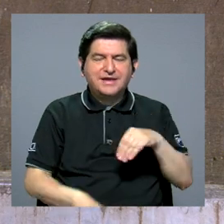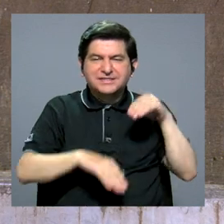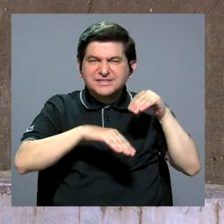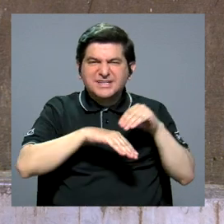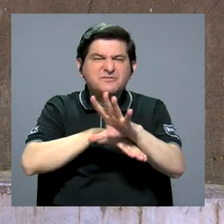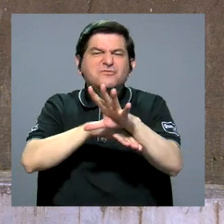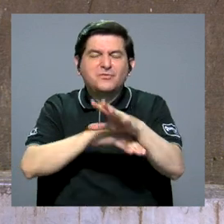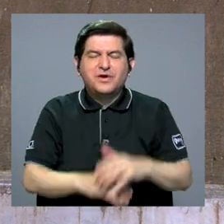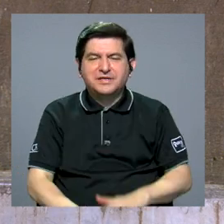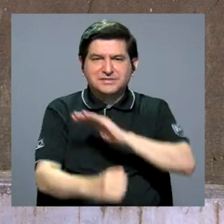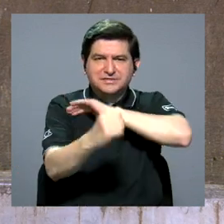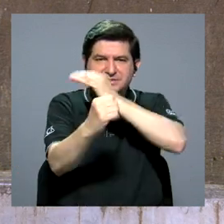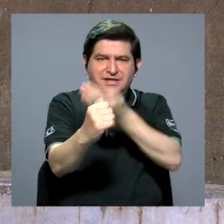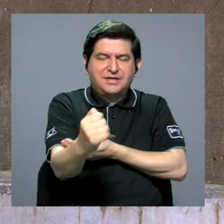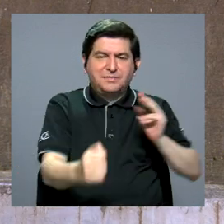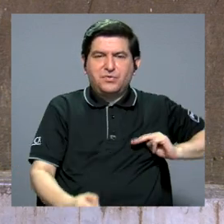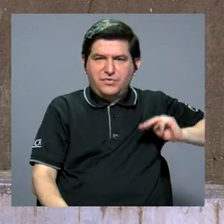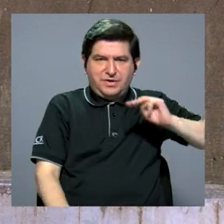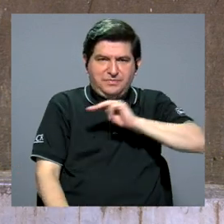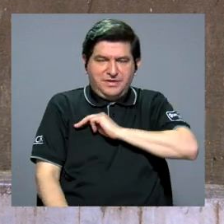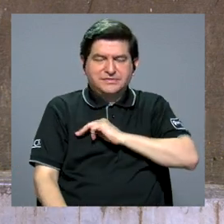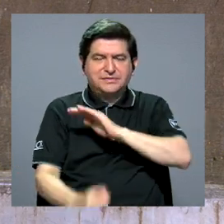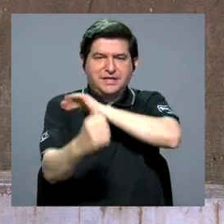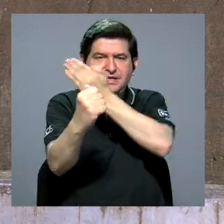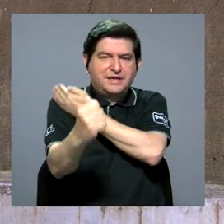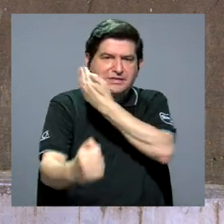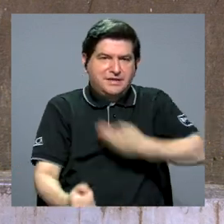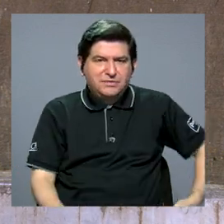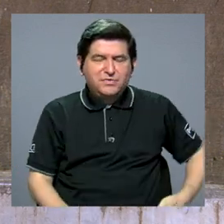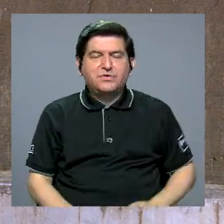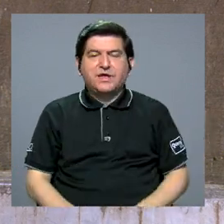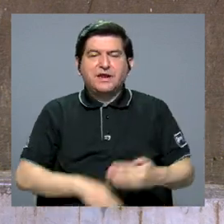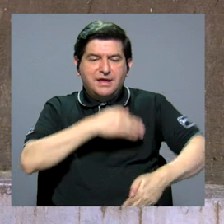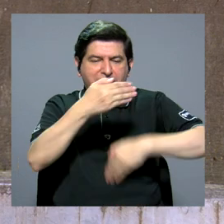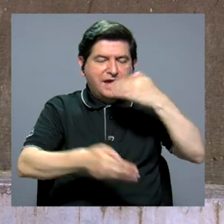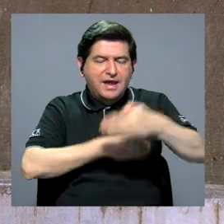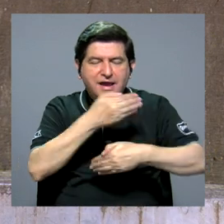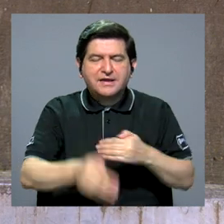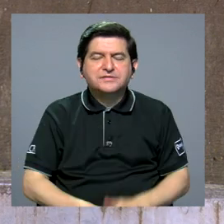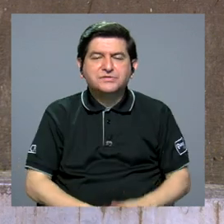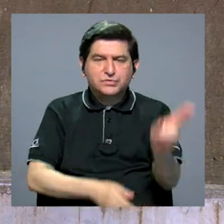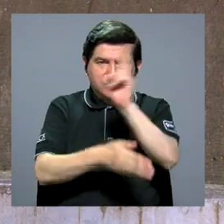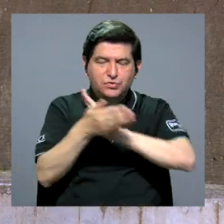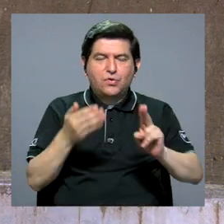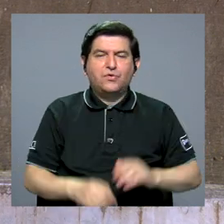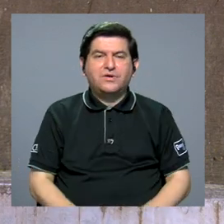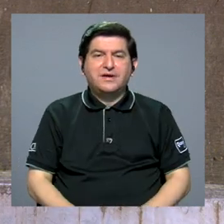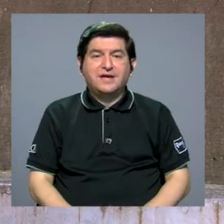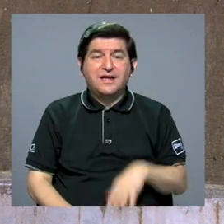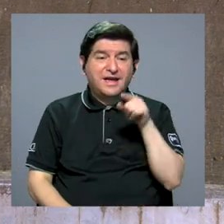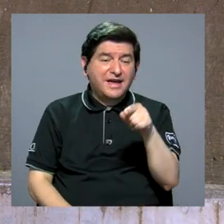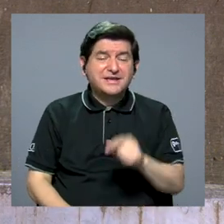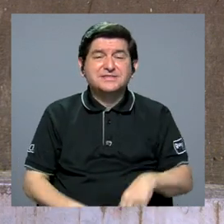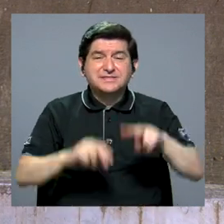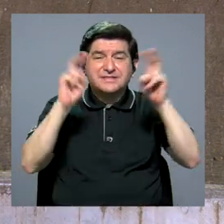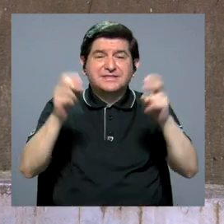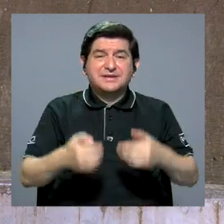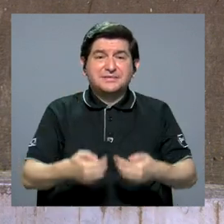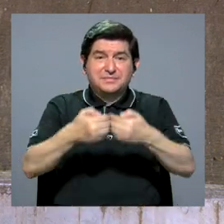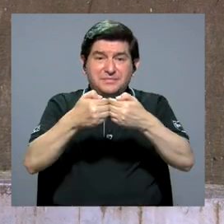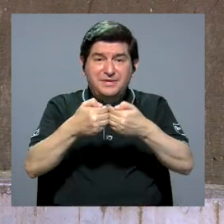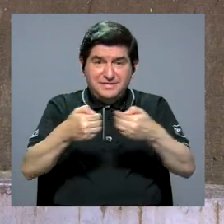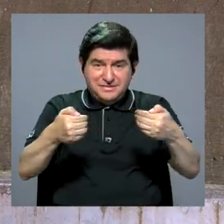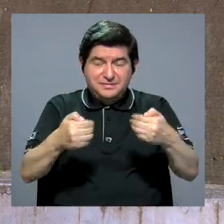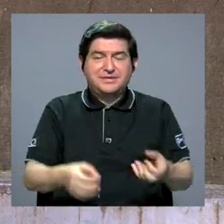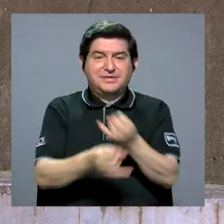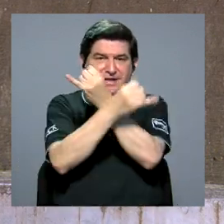injerencia de los poderes ministeriales, del Poder Ejecutivo en la gestión universitaria, entonces el concepto de autonomía universitaria vuelve a saltar,